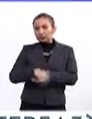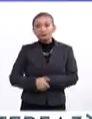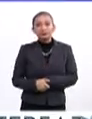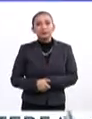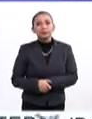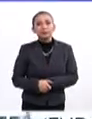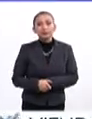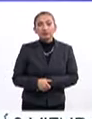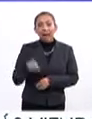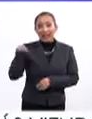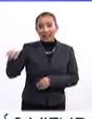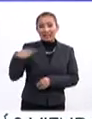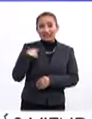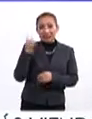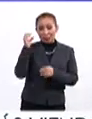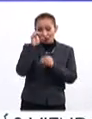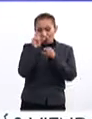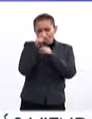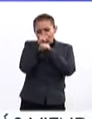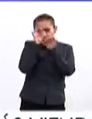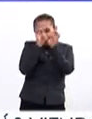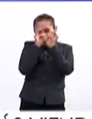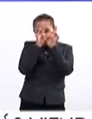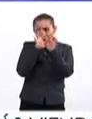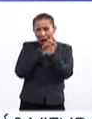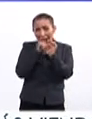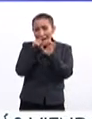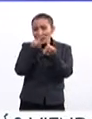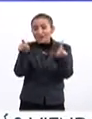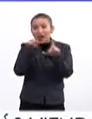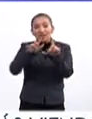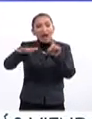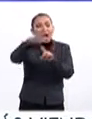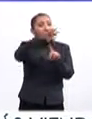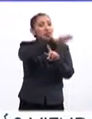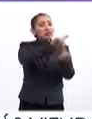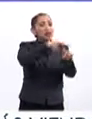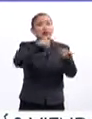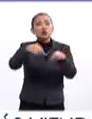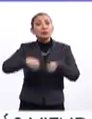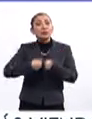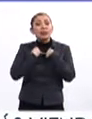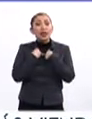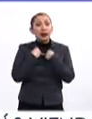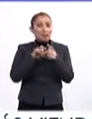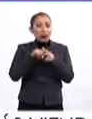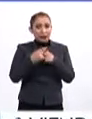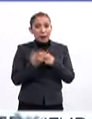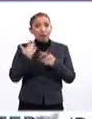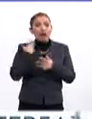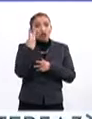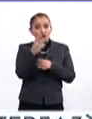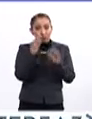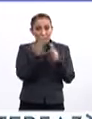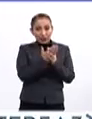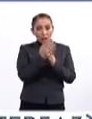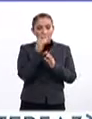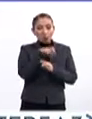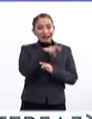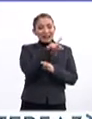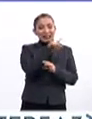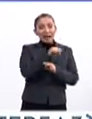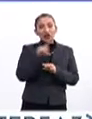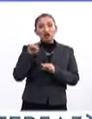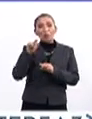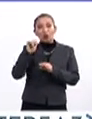El entamoeba histolítica es un parásito que está expuesto a muy diferentes ambientes durante todo su ciclo, empezando porque tiene dos fases, un quiste y un